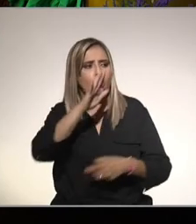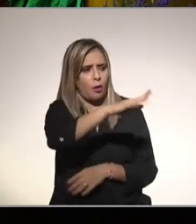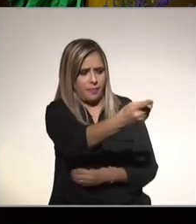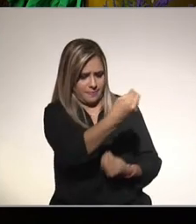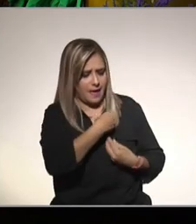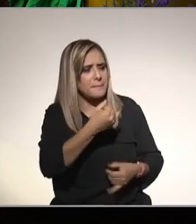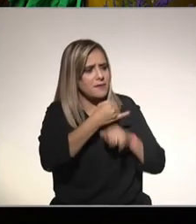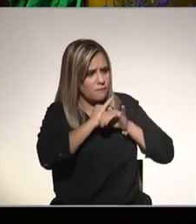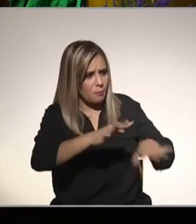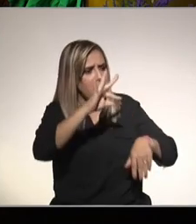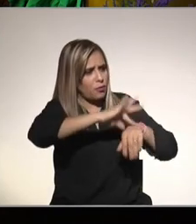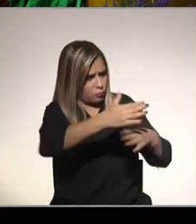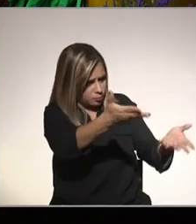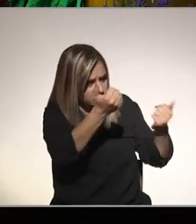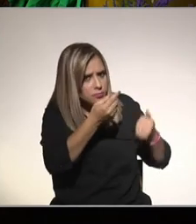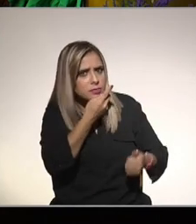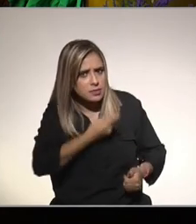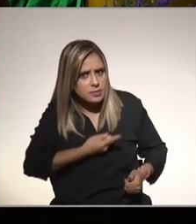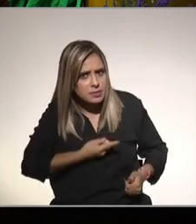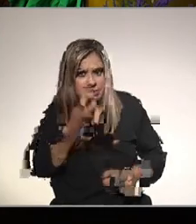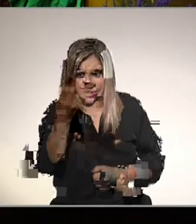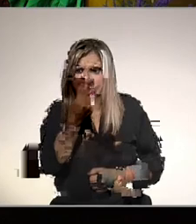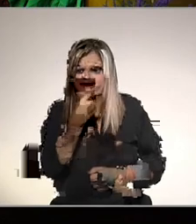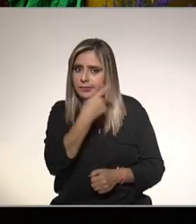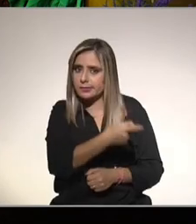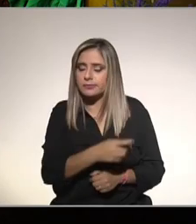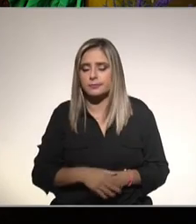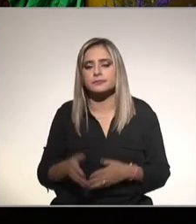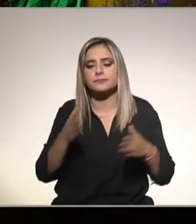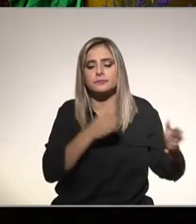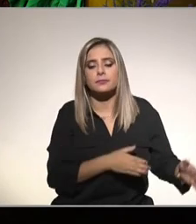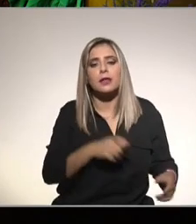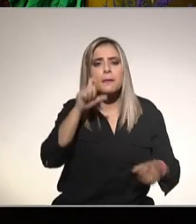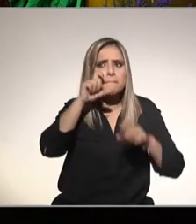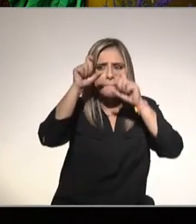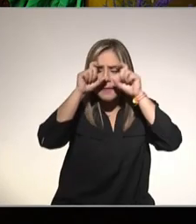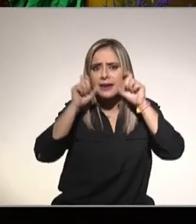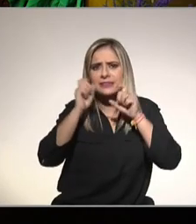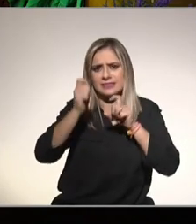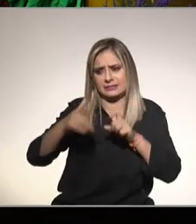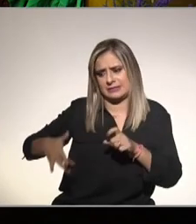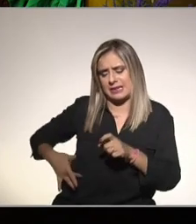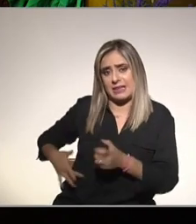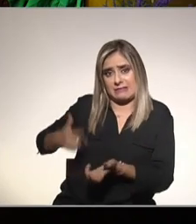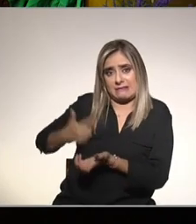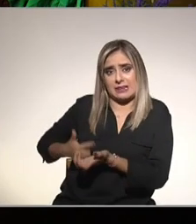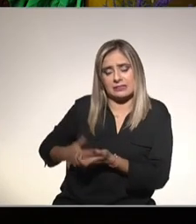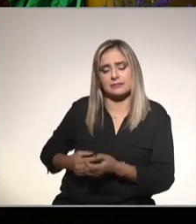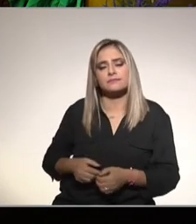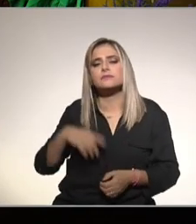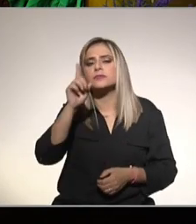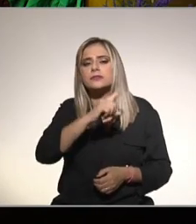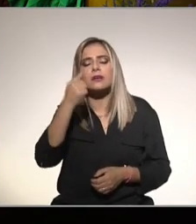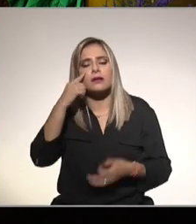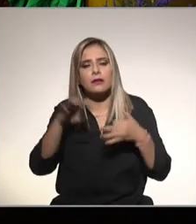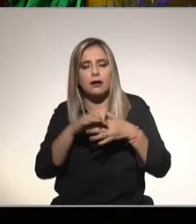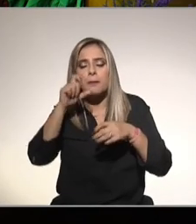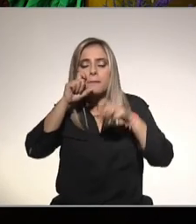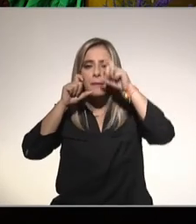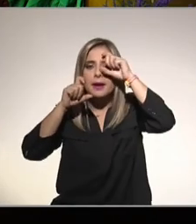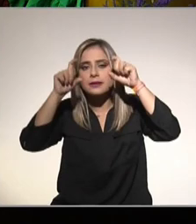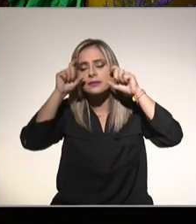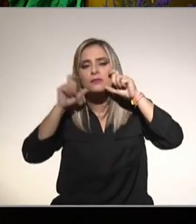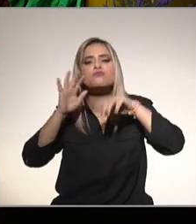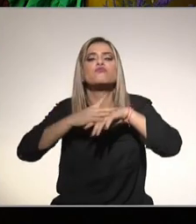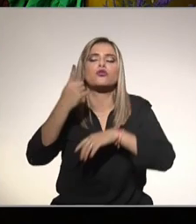te dé la información manchas en la cara se asocian a hígado graso es mucho más frecuente que las manchas en la cara